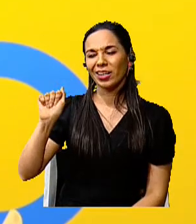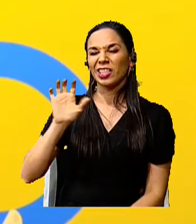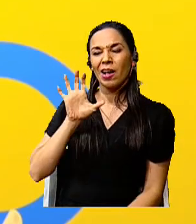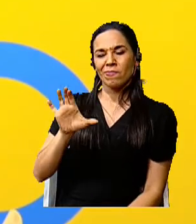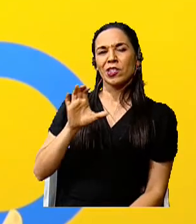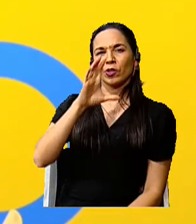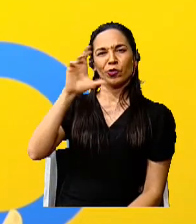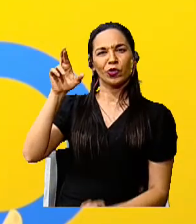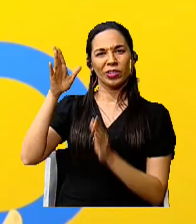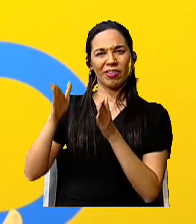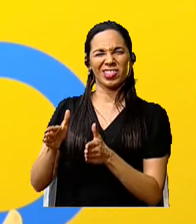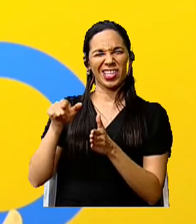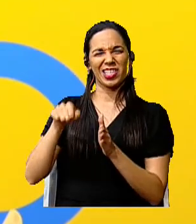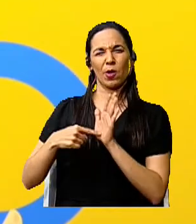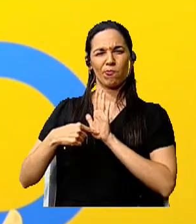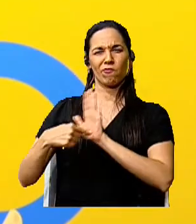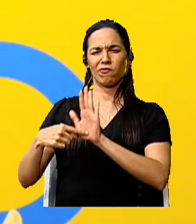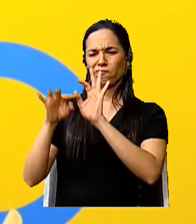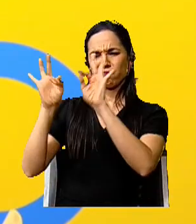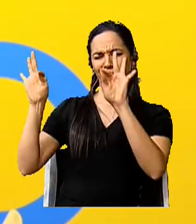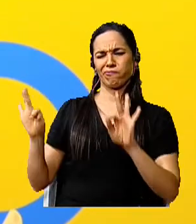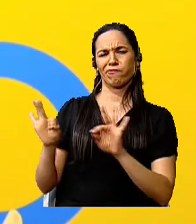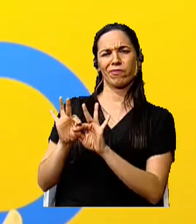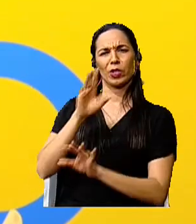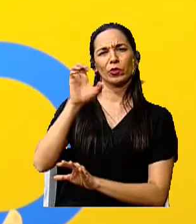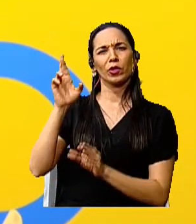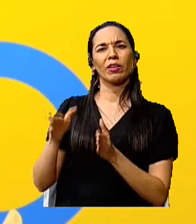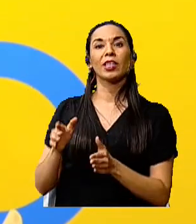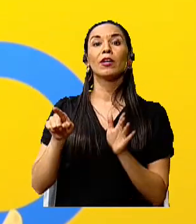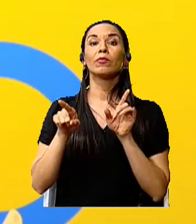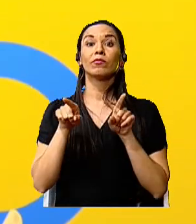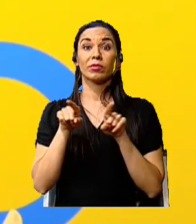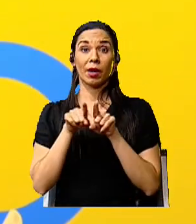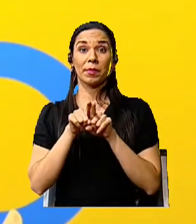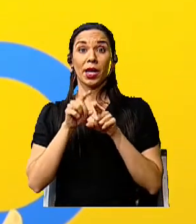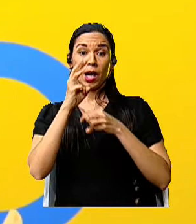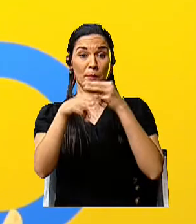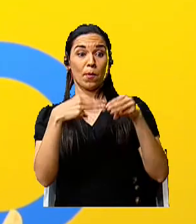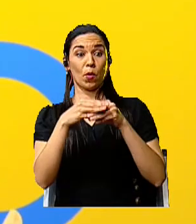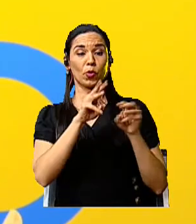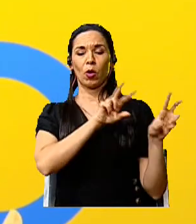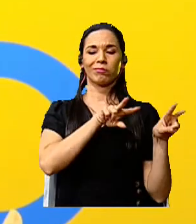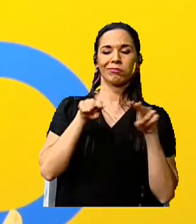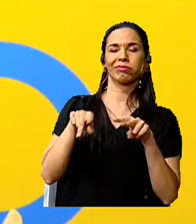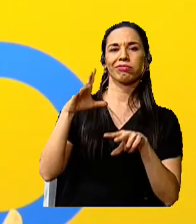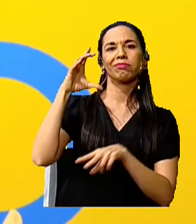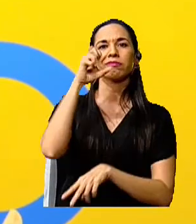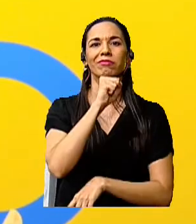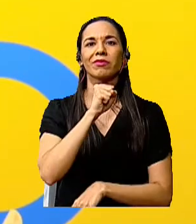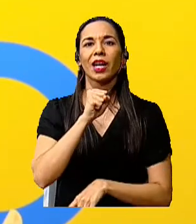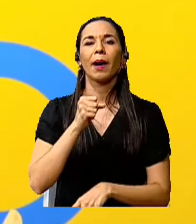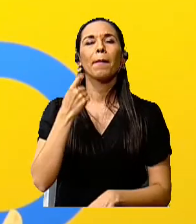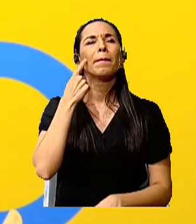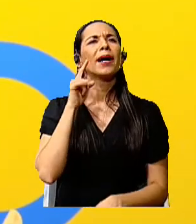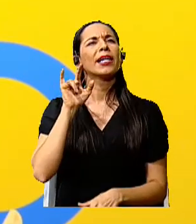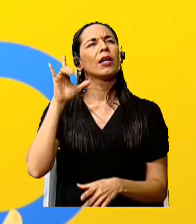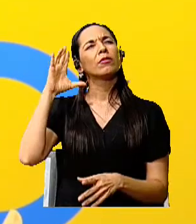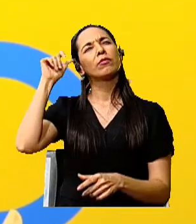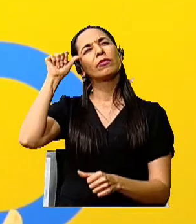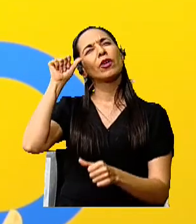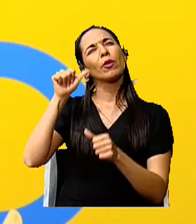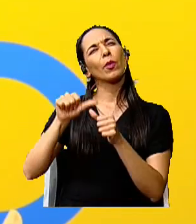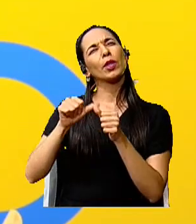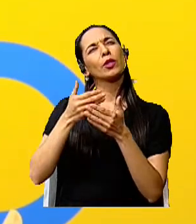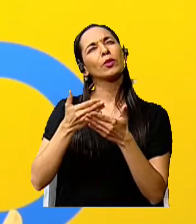Así nos reconocemos en nuestro país y también en el mundo entero. Entonces, para retomar todos